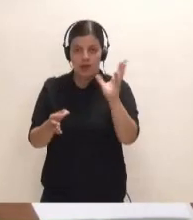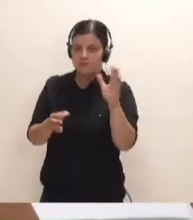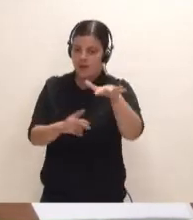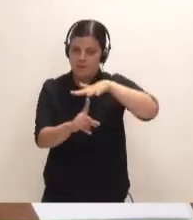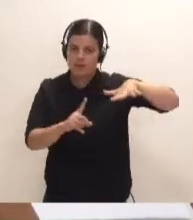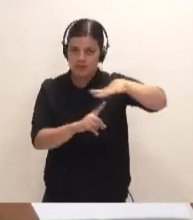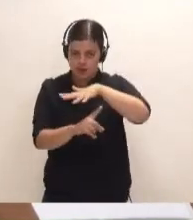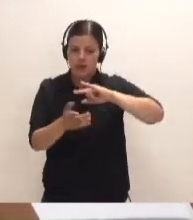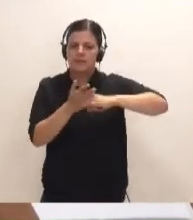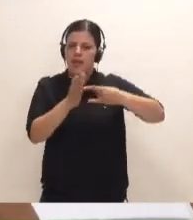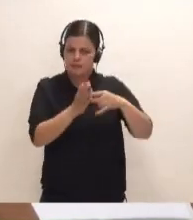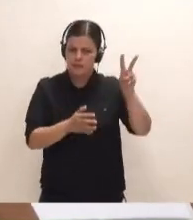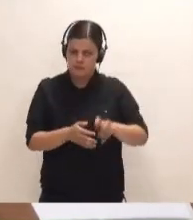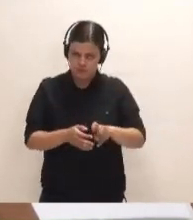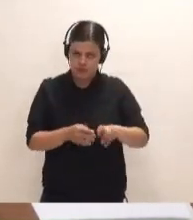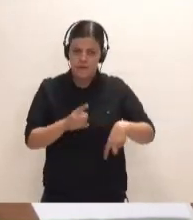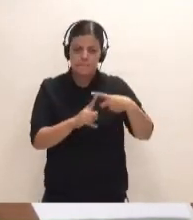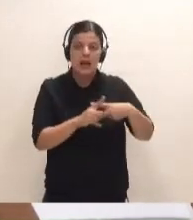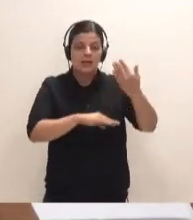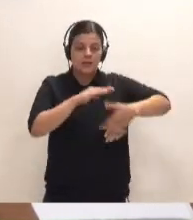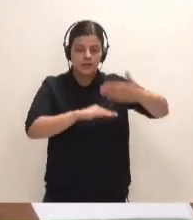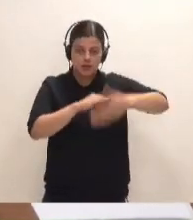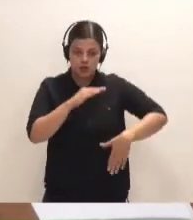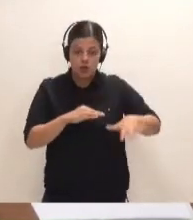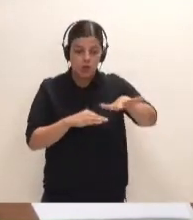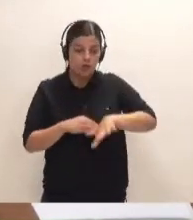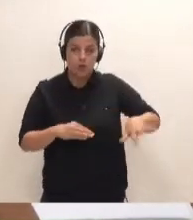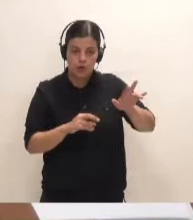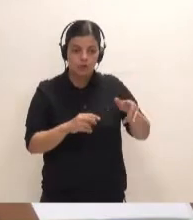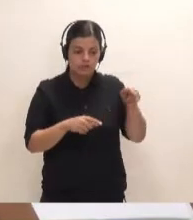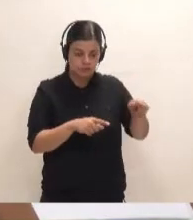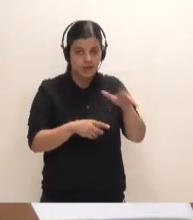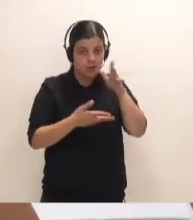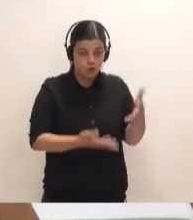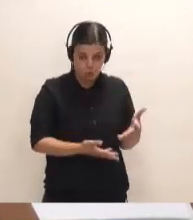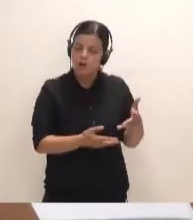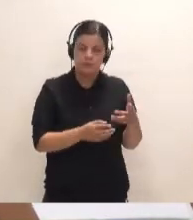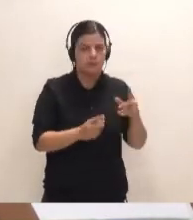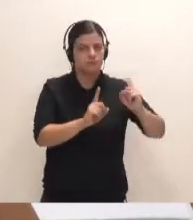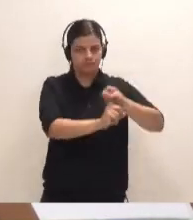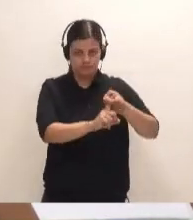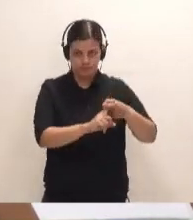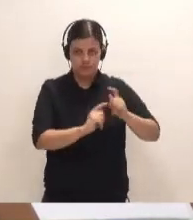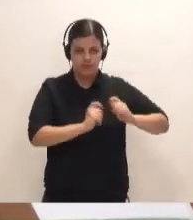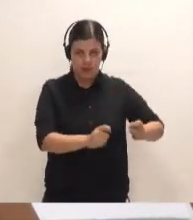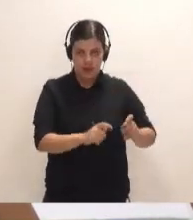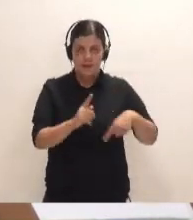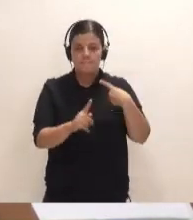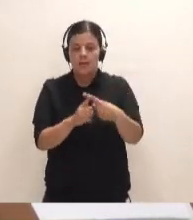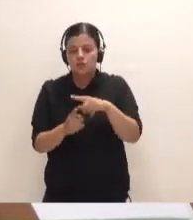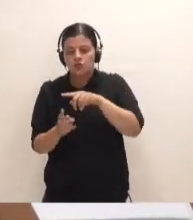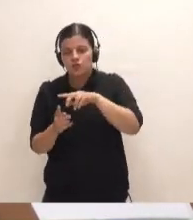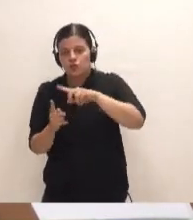técnicamente viables, que resuelvan las limitaciones y problemas del actual emplazamiento y con una justificación a la solución